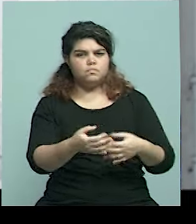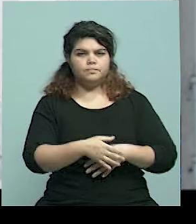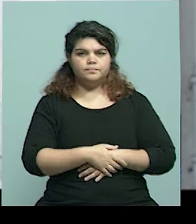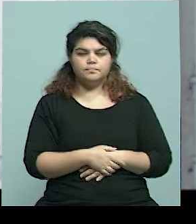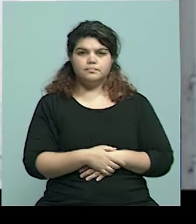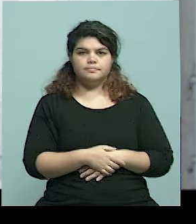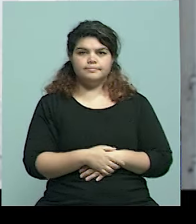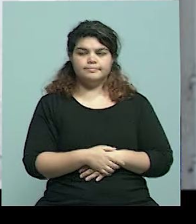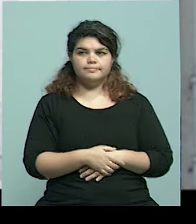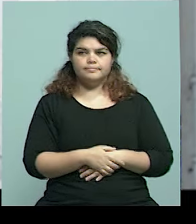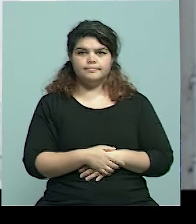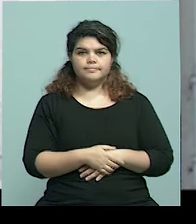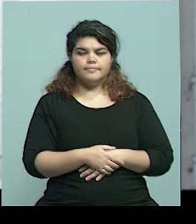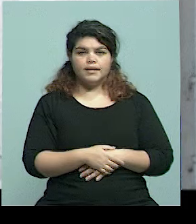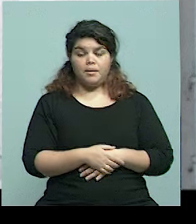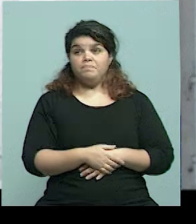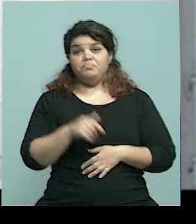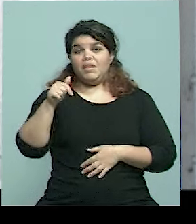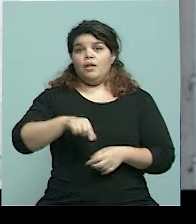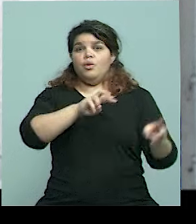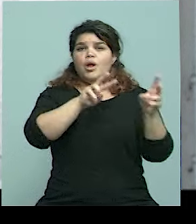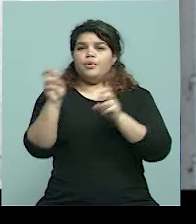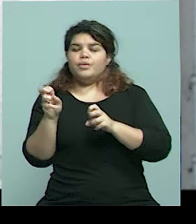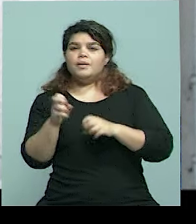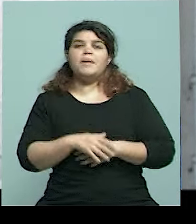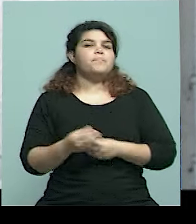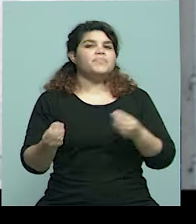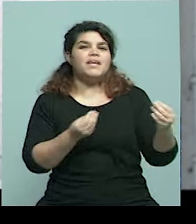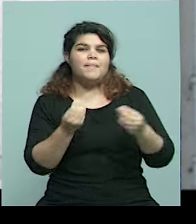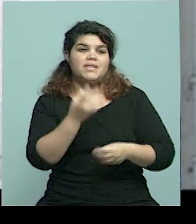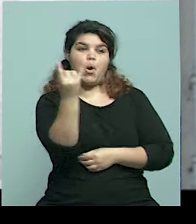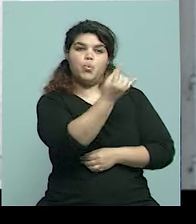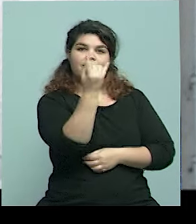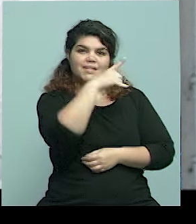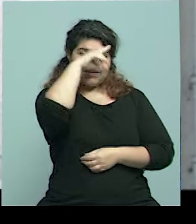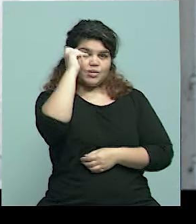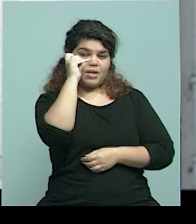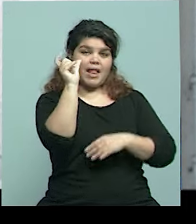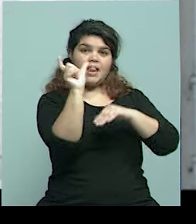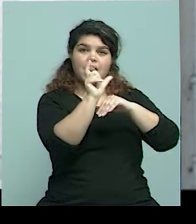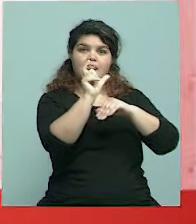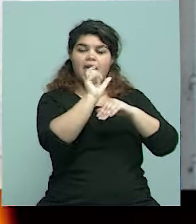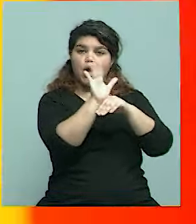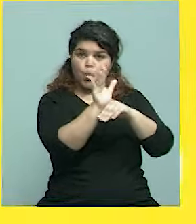ahora vamos a hablar un poco de esto, de la Universidad Nacional de Cuyo y este laboratorio de ADN.